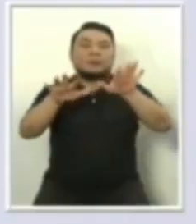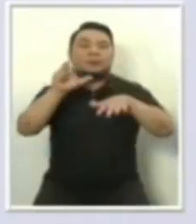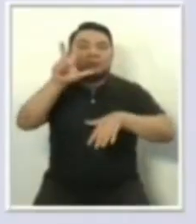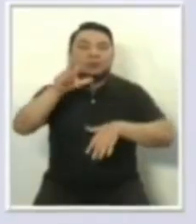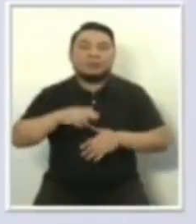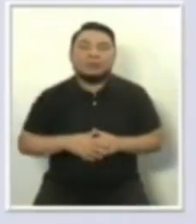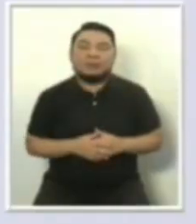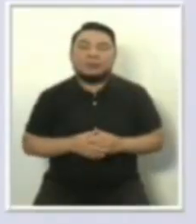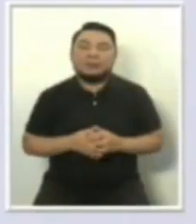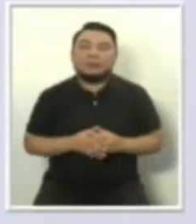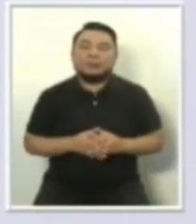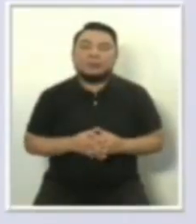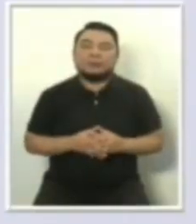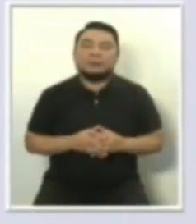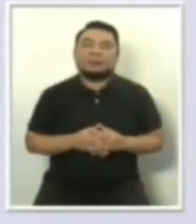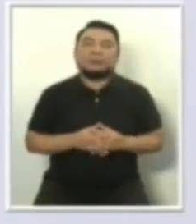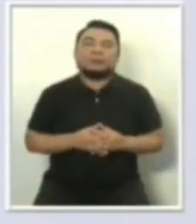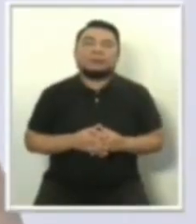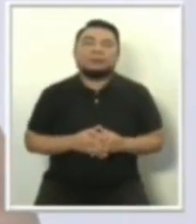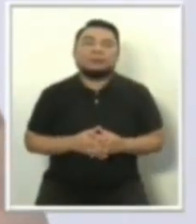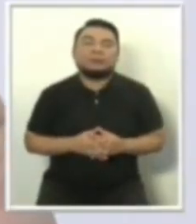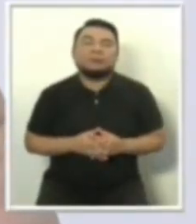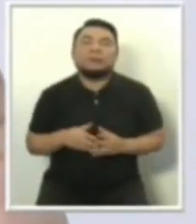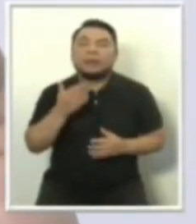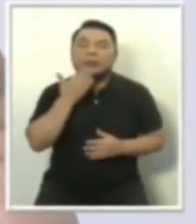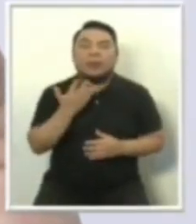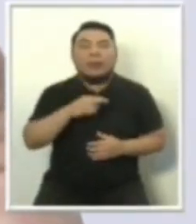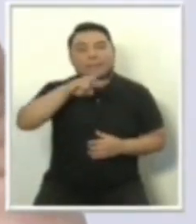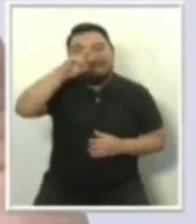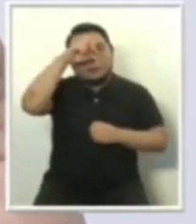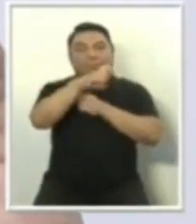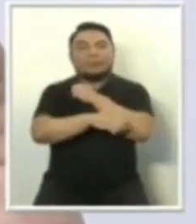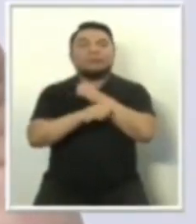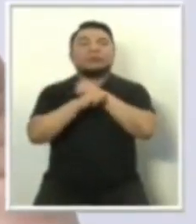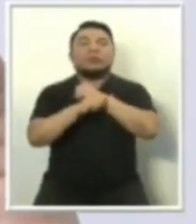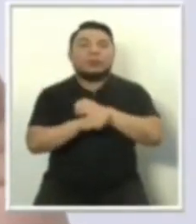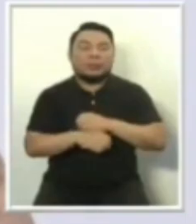el número trece es Perú Patria Segura,